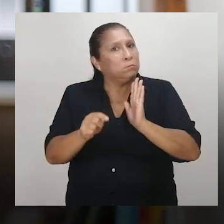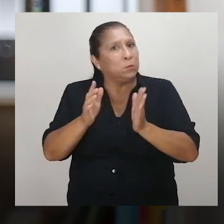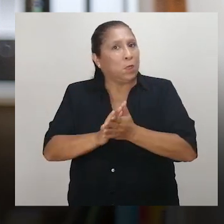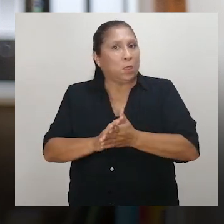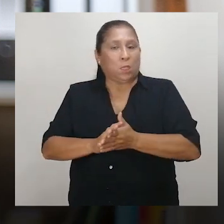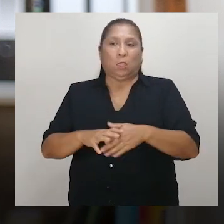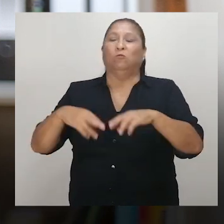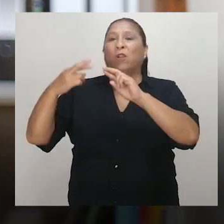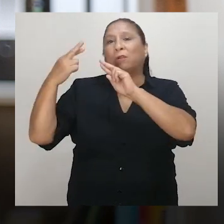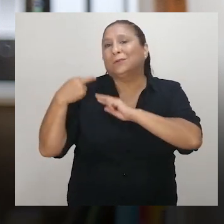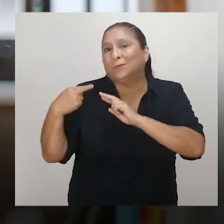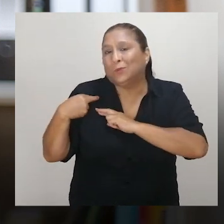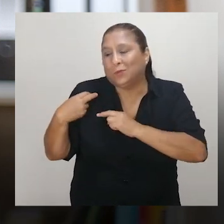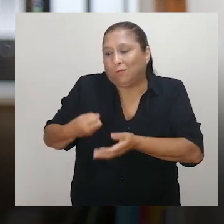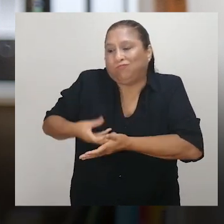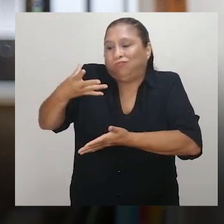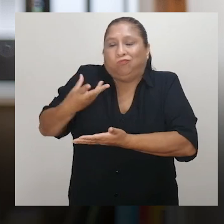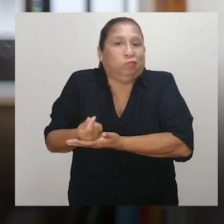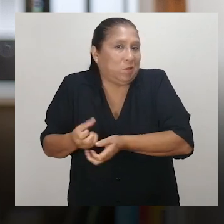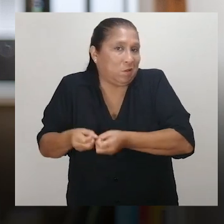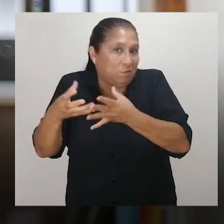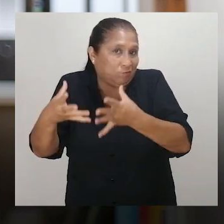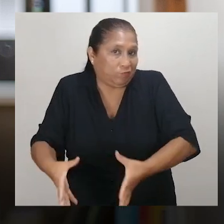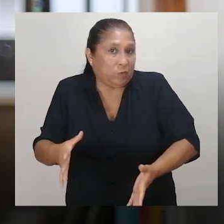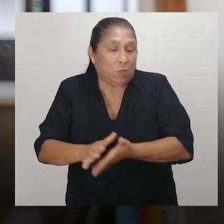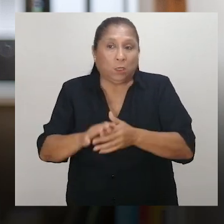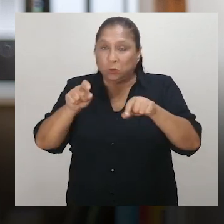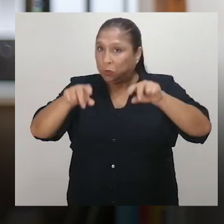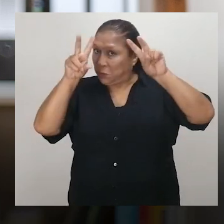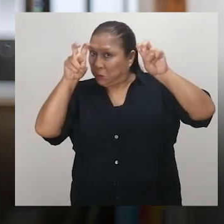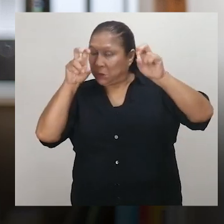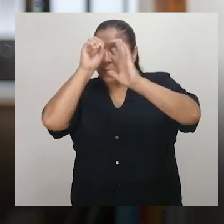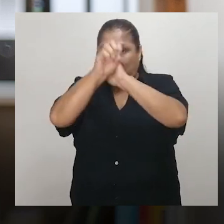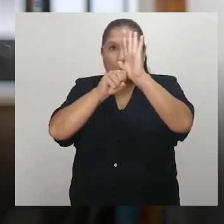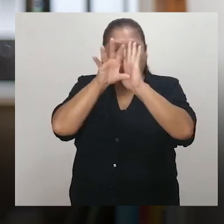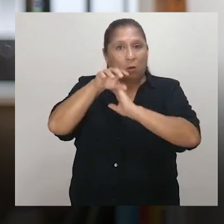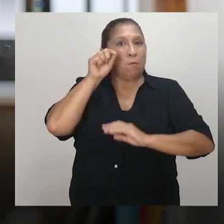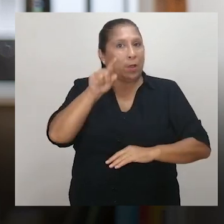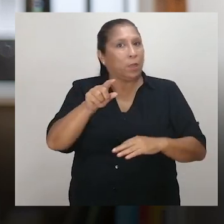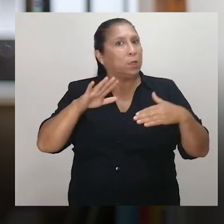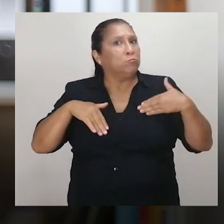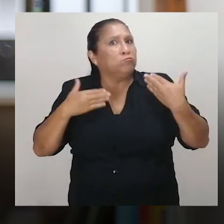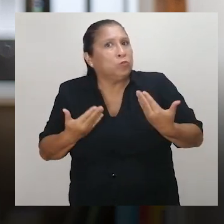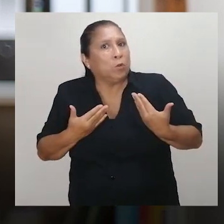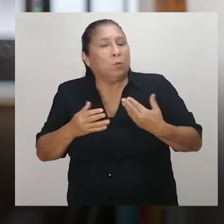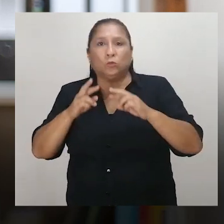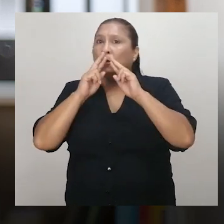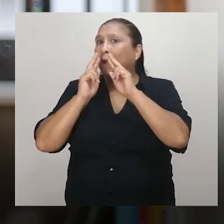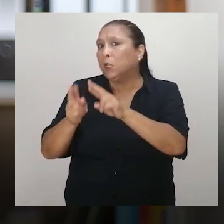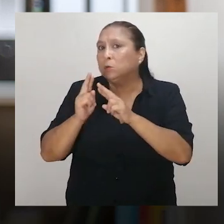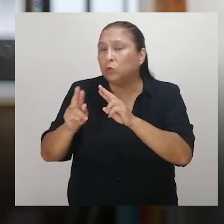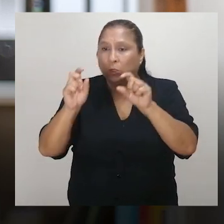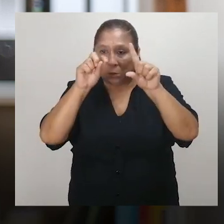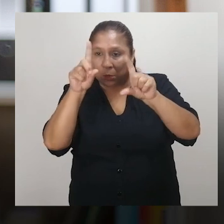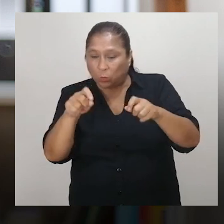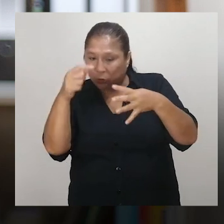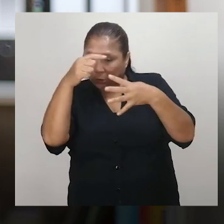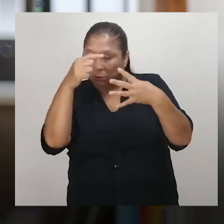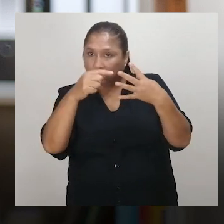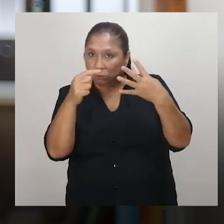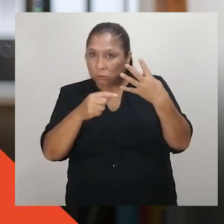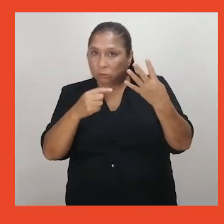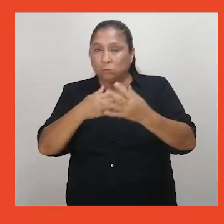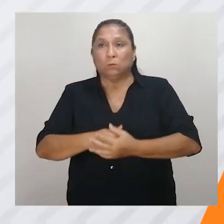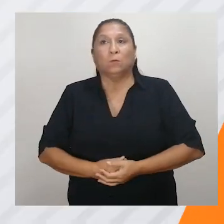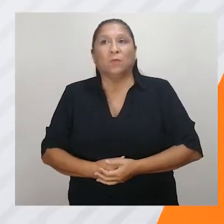y carga desproporcionada. Estos temas vamos a abordarlos en el presente video de manera que seamos capaces de responder a las siguientes preguntas.